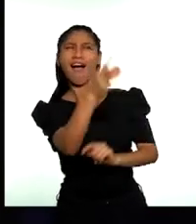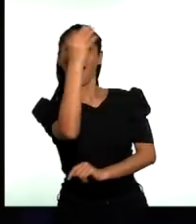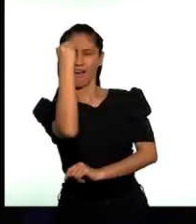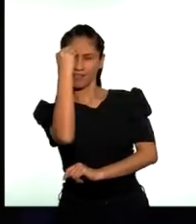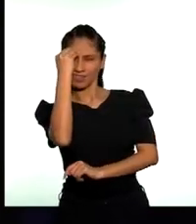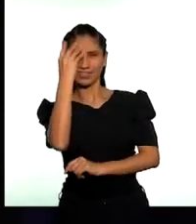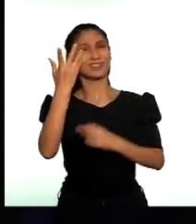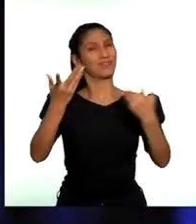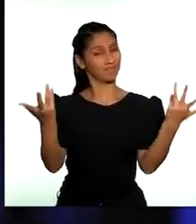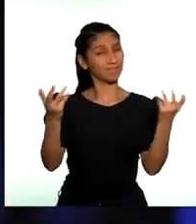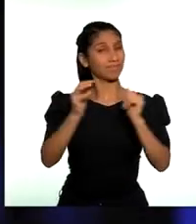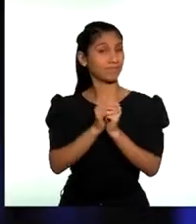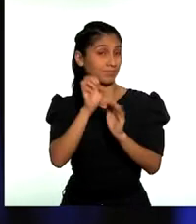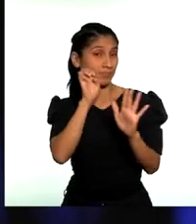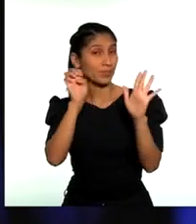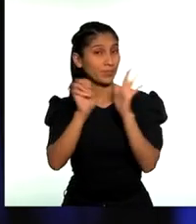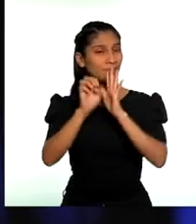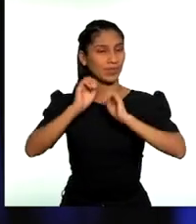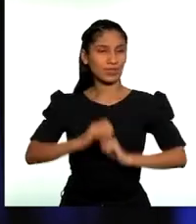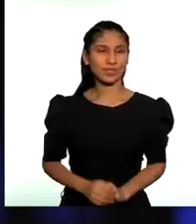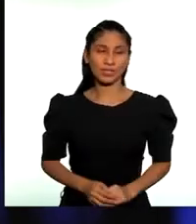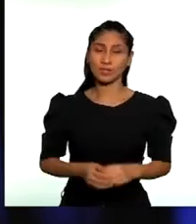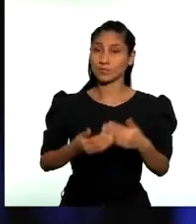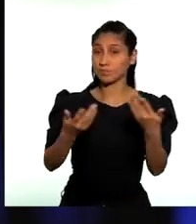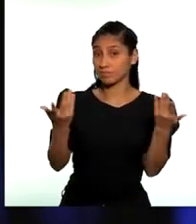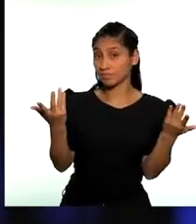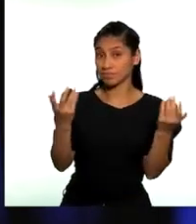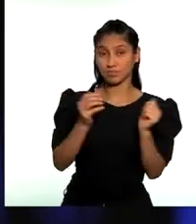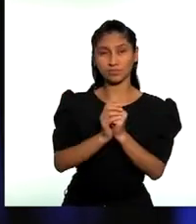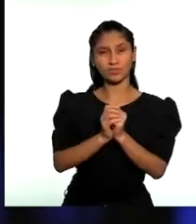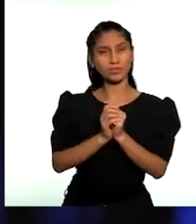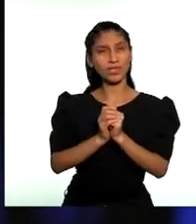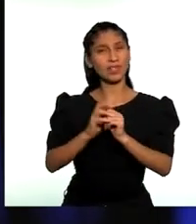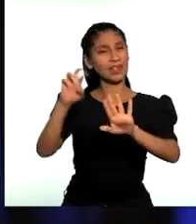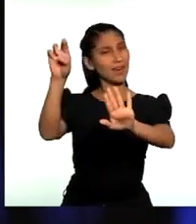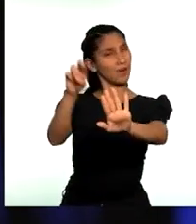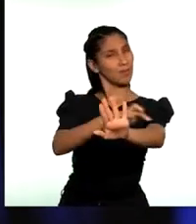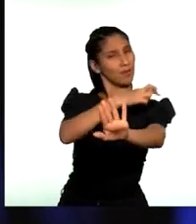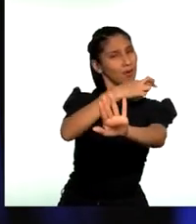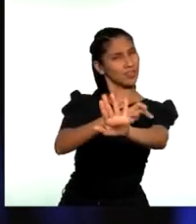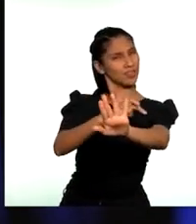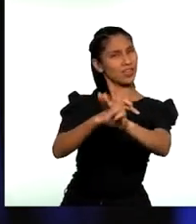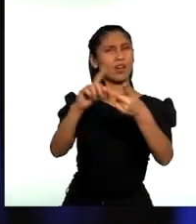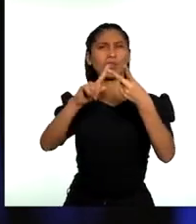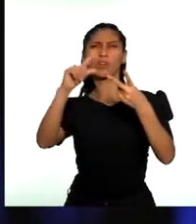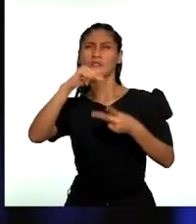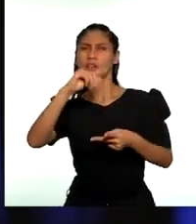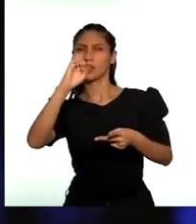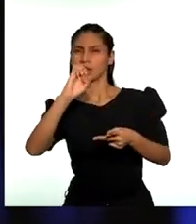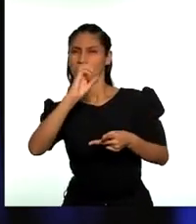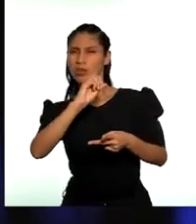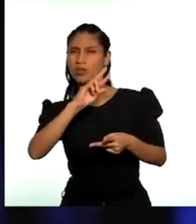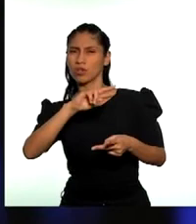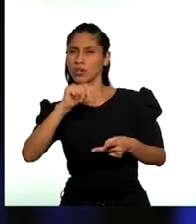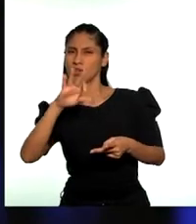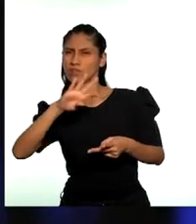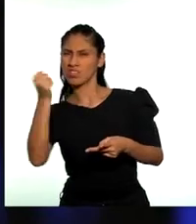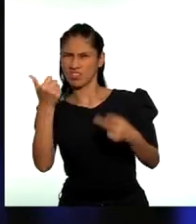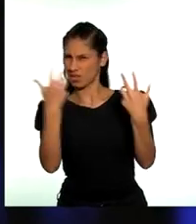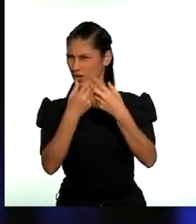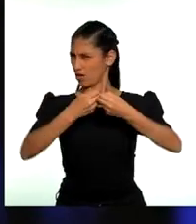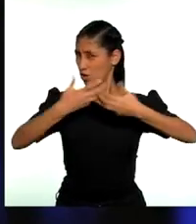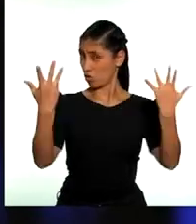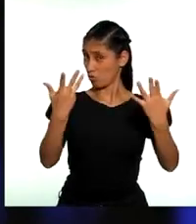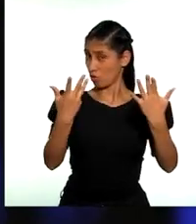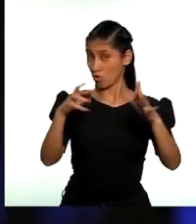de los textos. Por ejemplo, ¿qué tiene que ver la poesía con la geografía? ¿Es la poesía capaz de